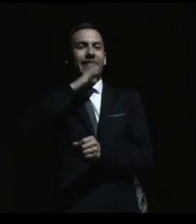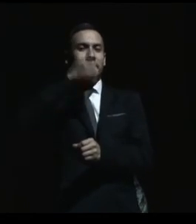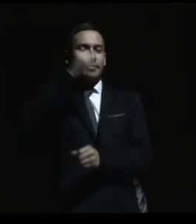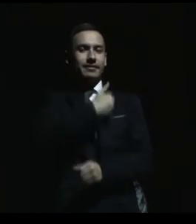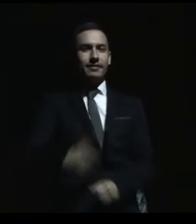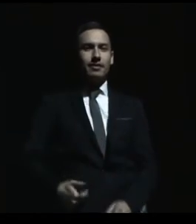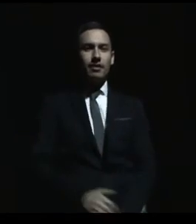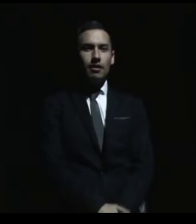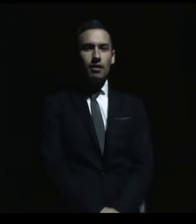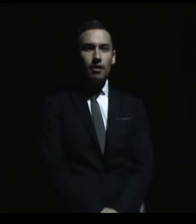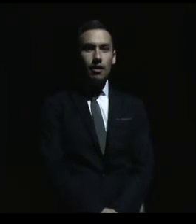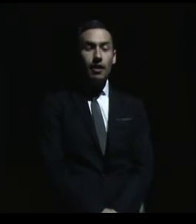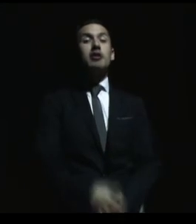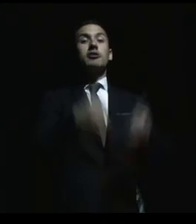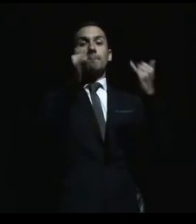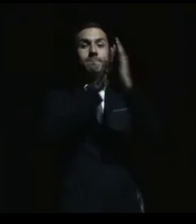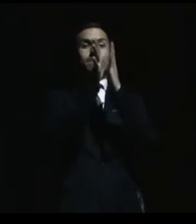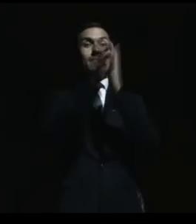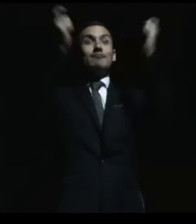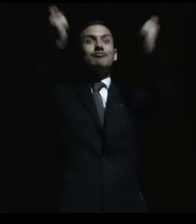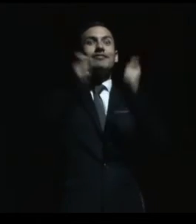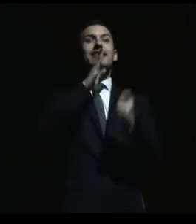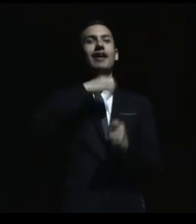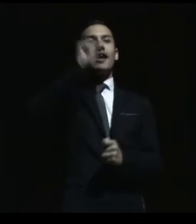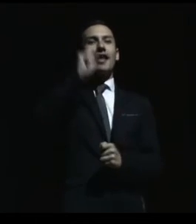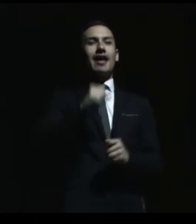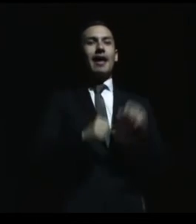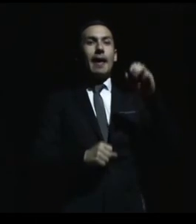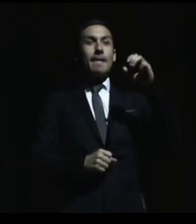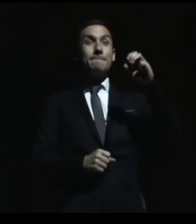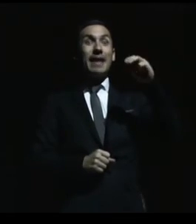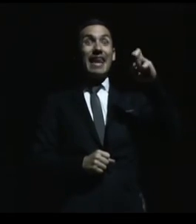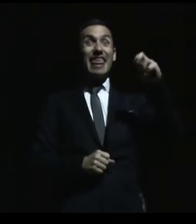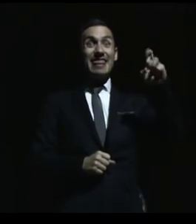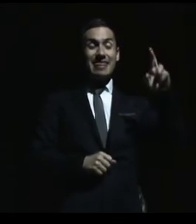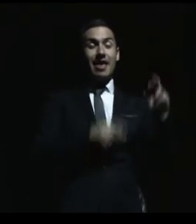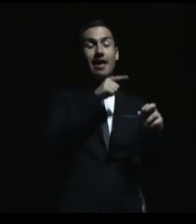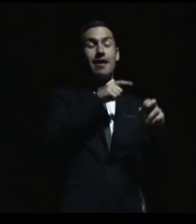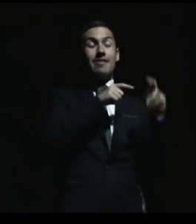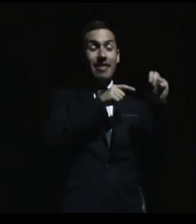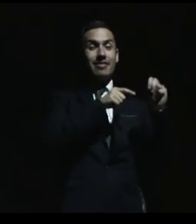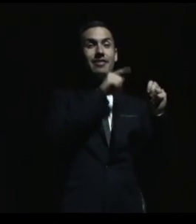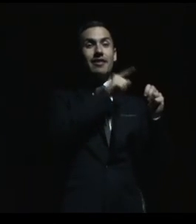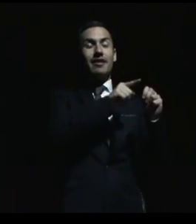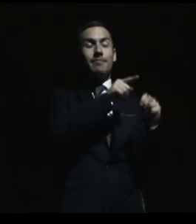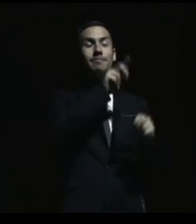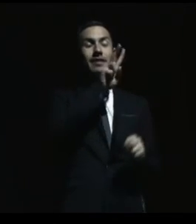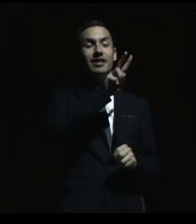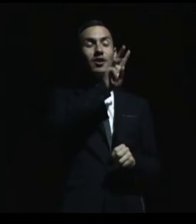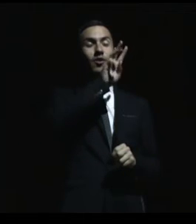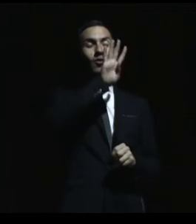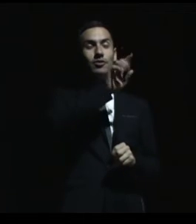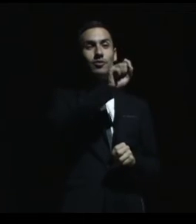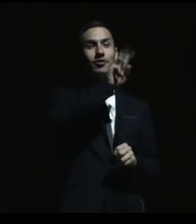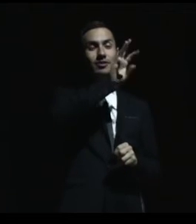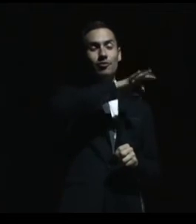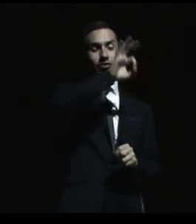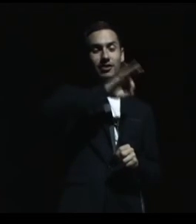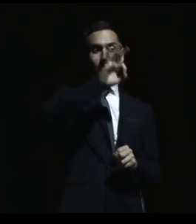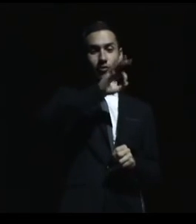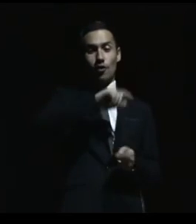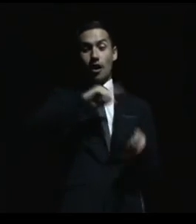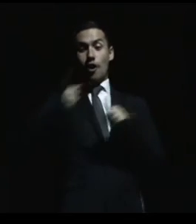Estas son las cifras definitivas. Carlos Menem, 24.3%. Kirchner Scioli,